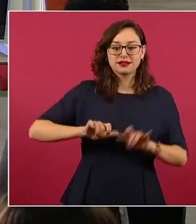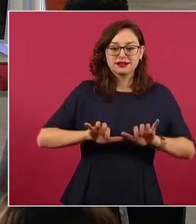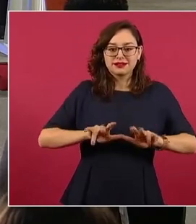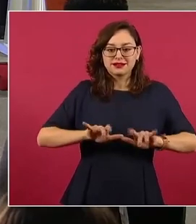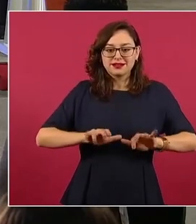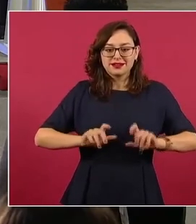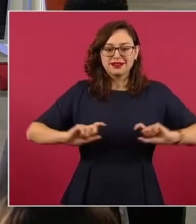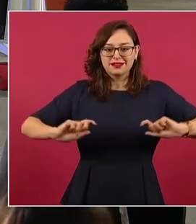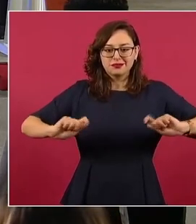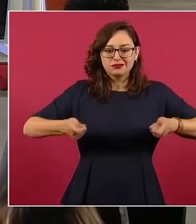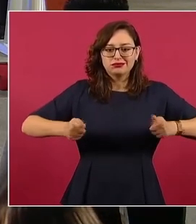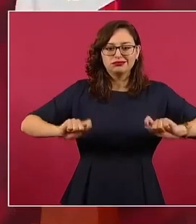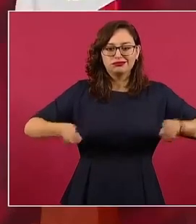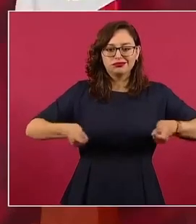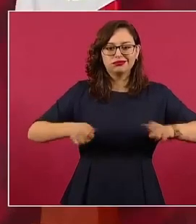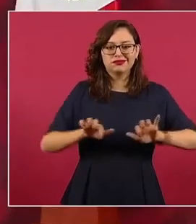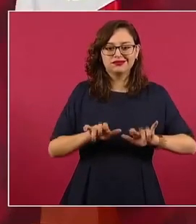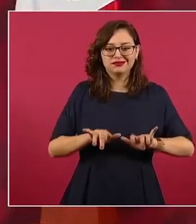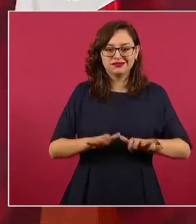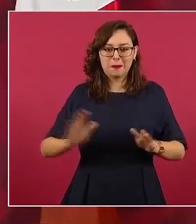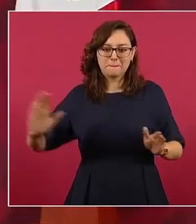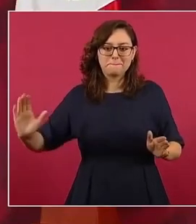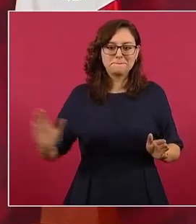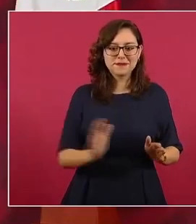Y se hacían